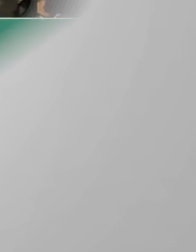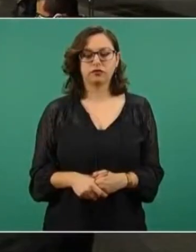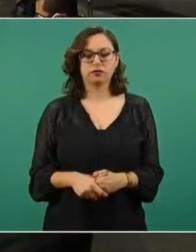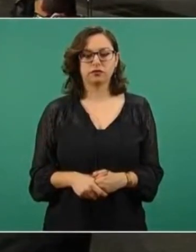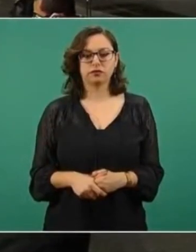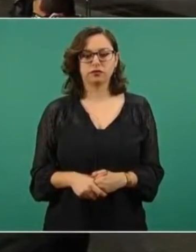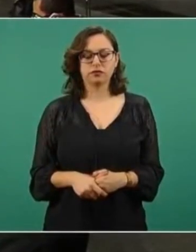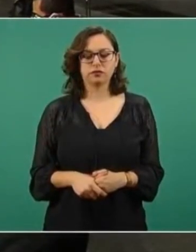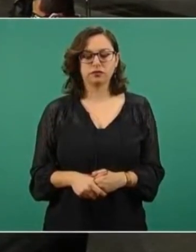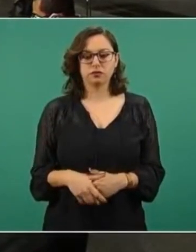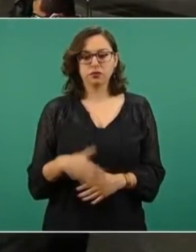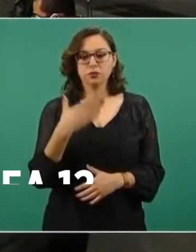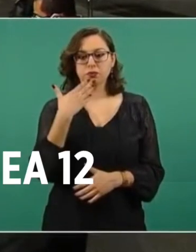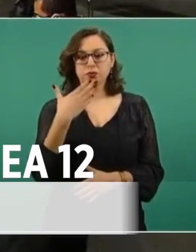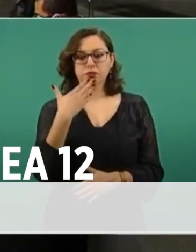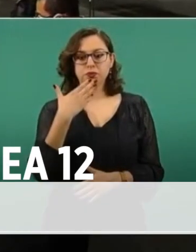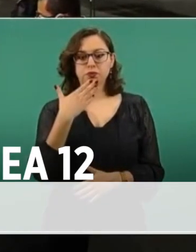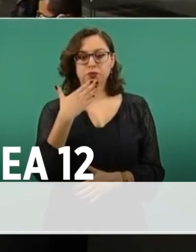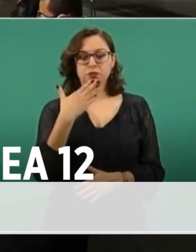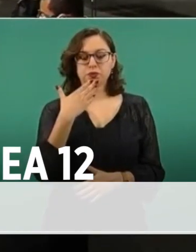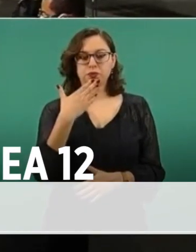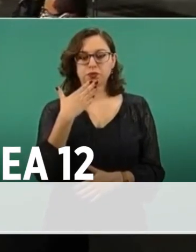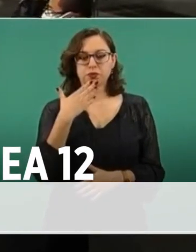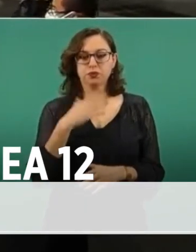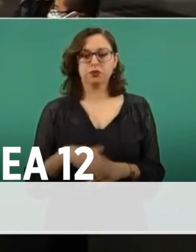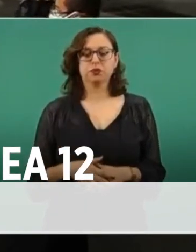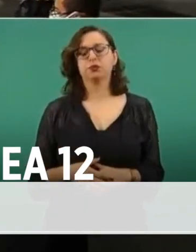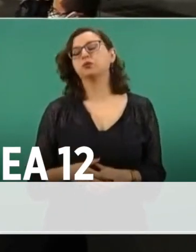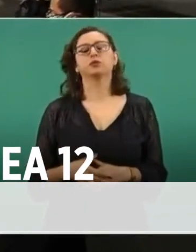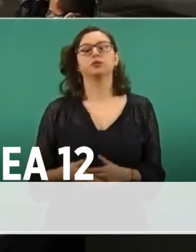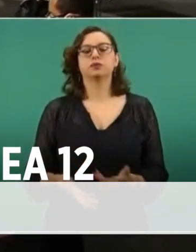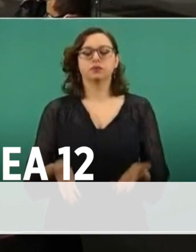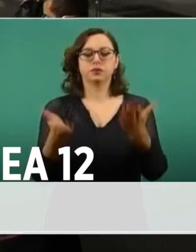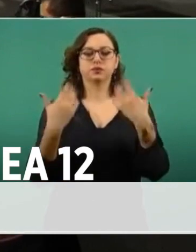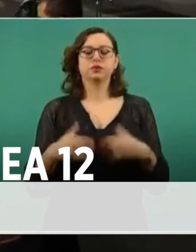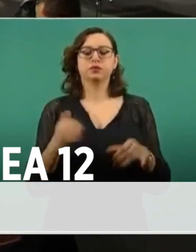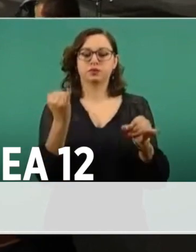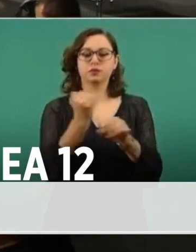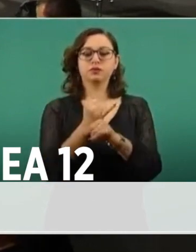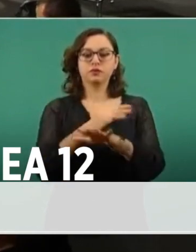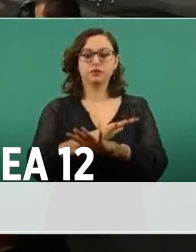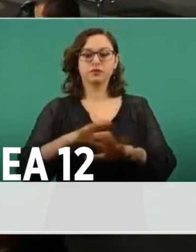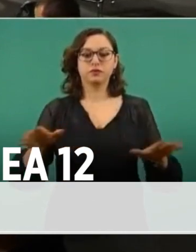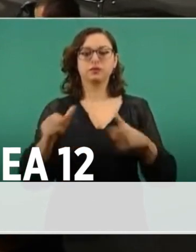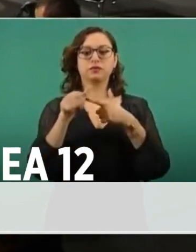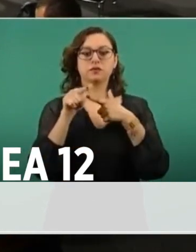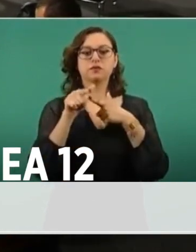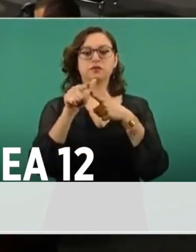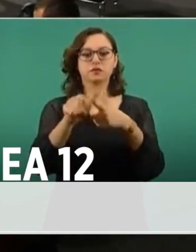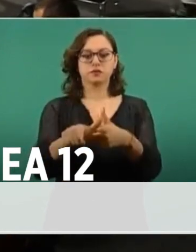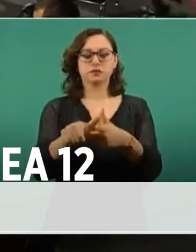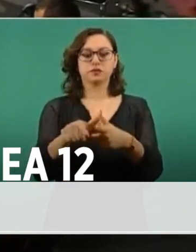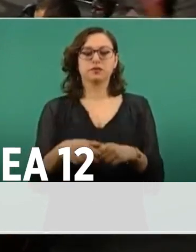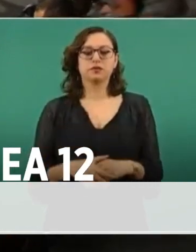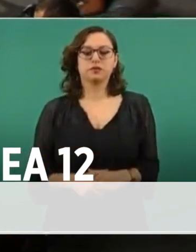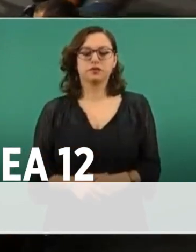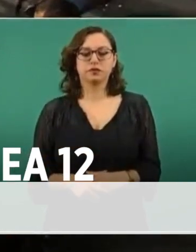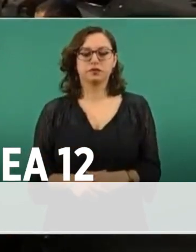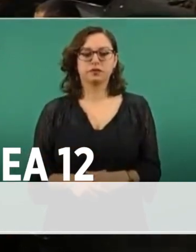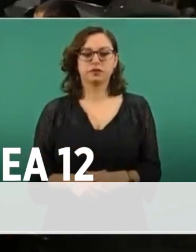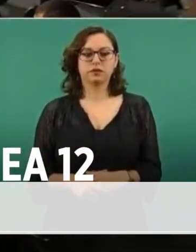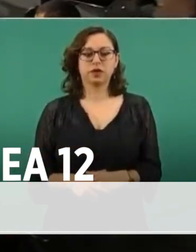Vamos a seguir informando, como lo mencionó la